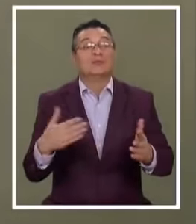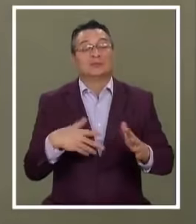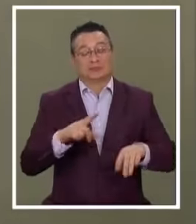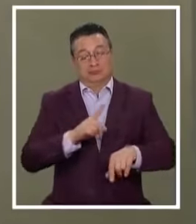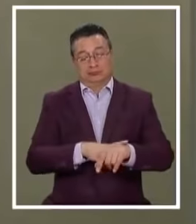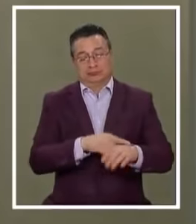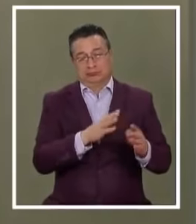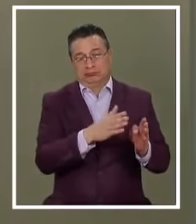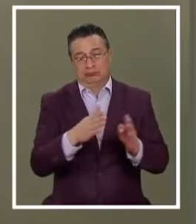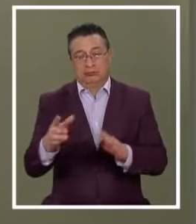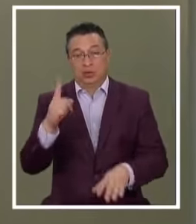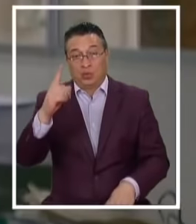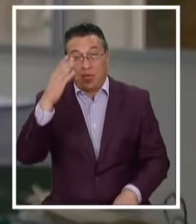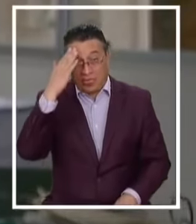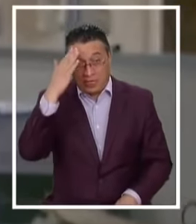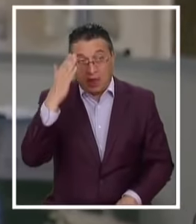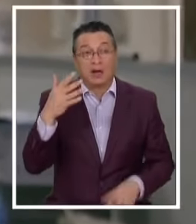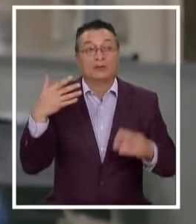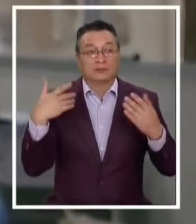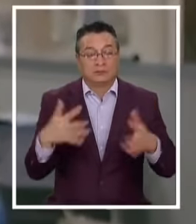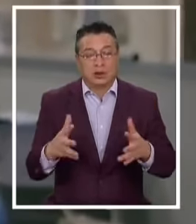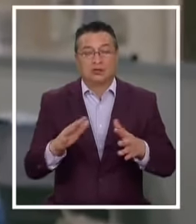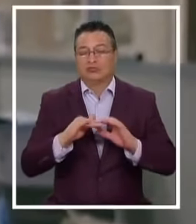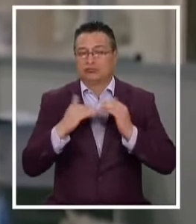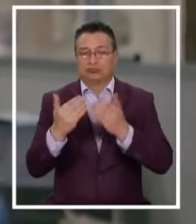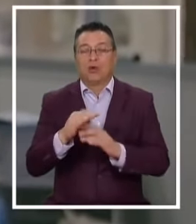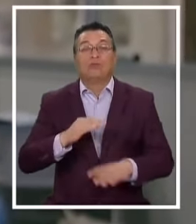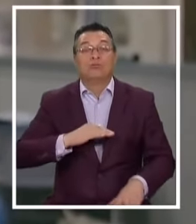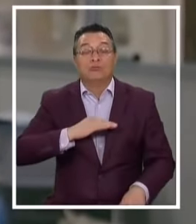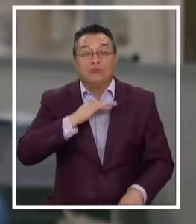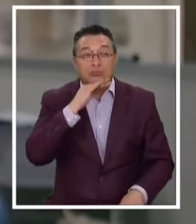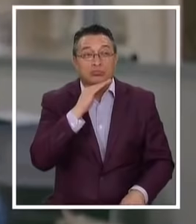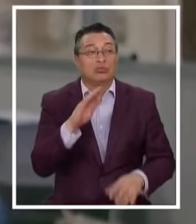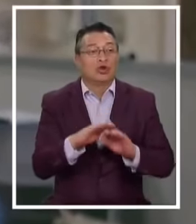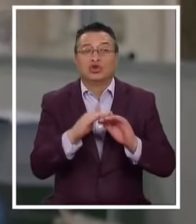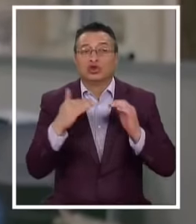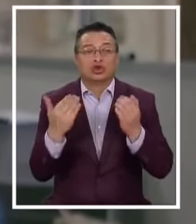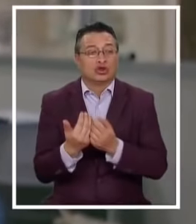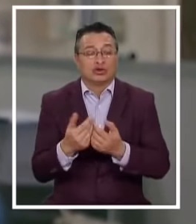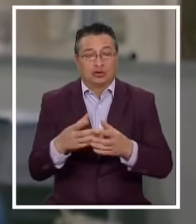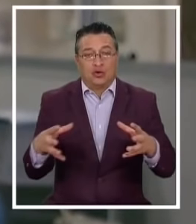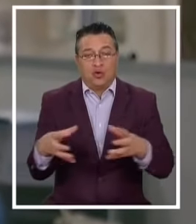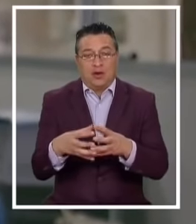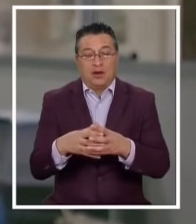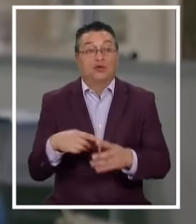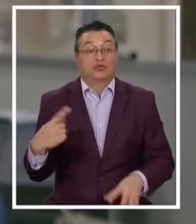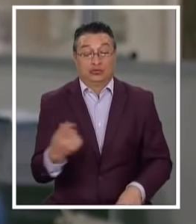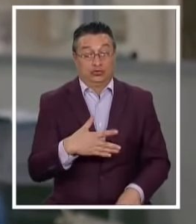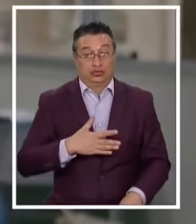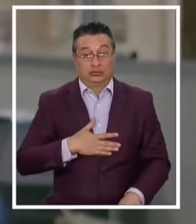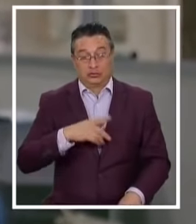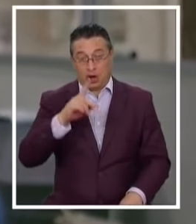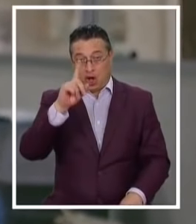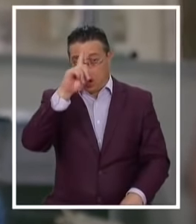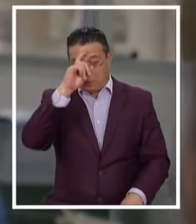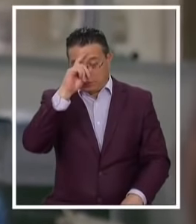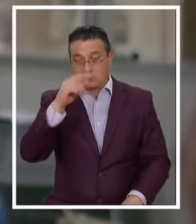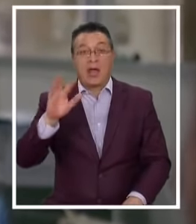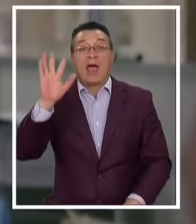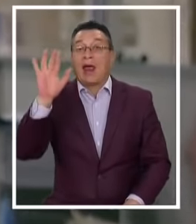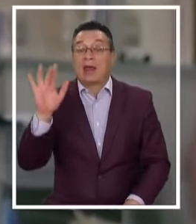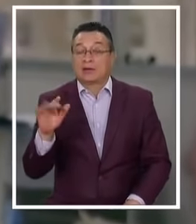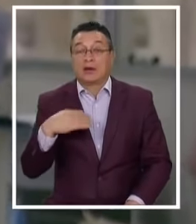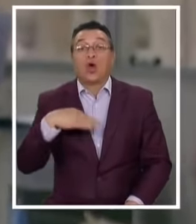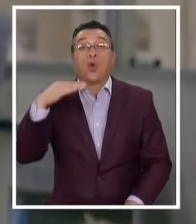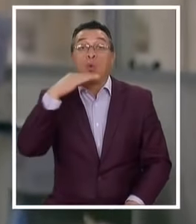aproximadamente En un día Ya teníamos La ocupación total De nuestra unidad Si bien nosotros Somos un hospital Que nos caracterizamos Por no tener